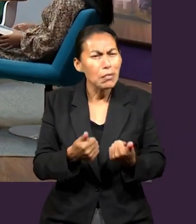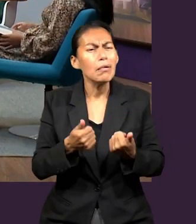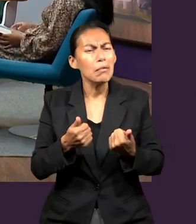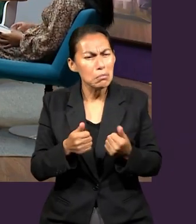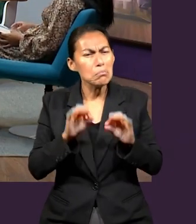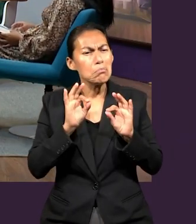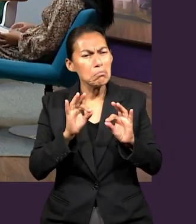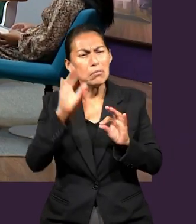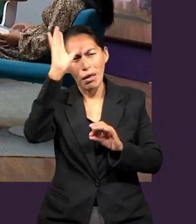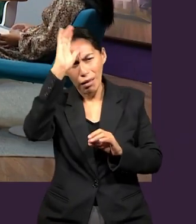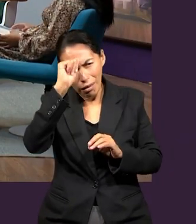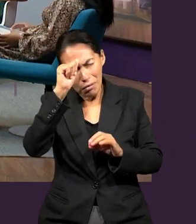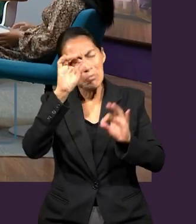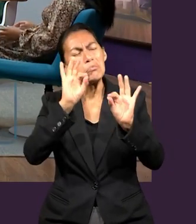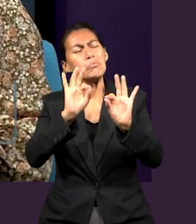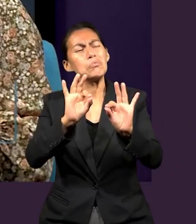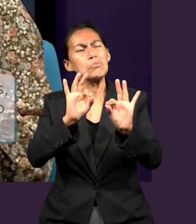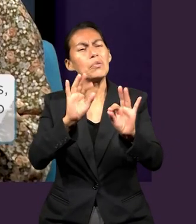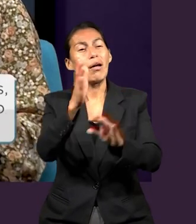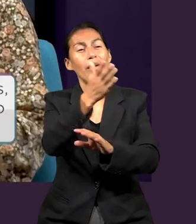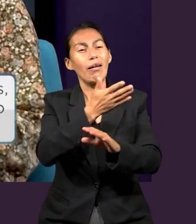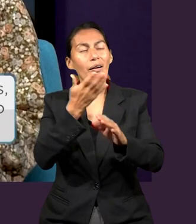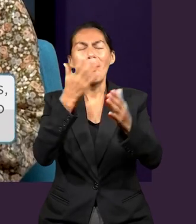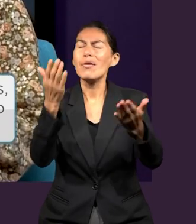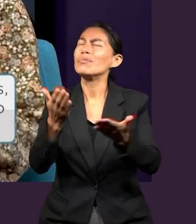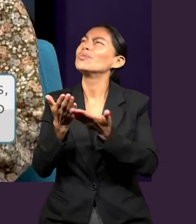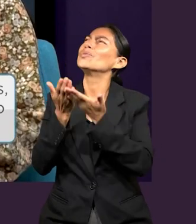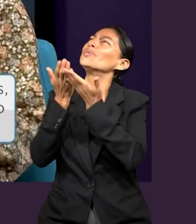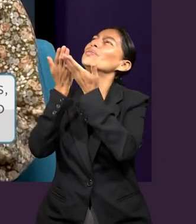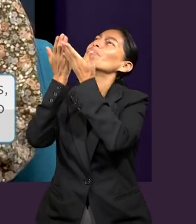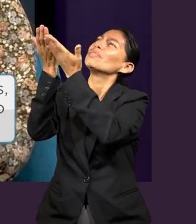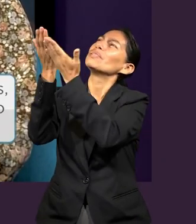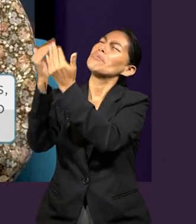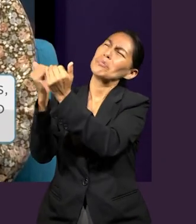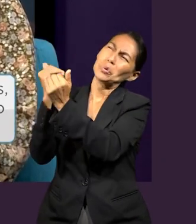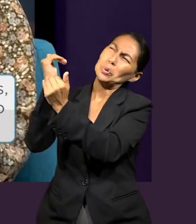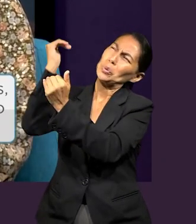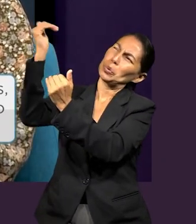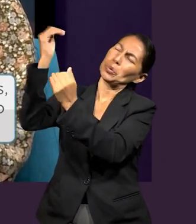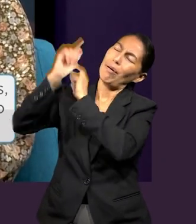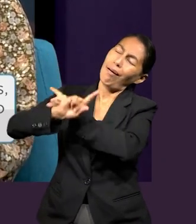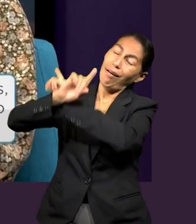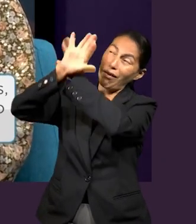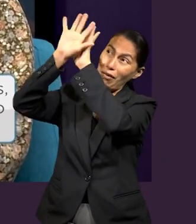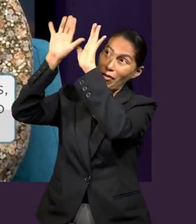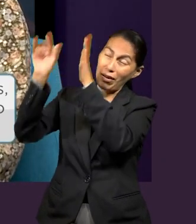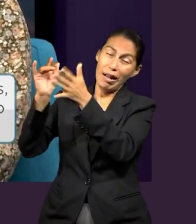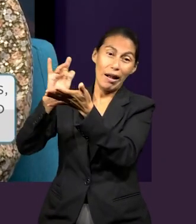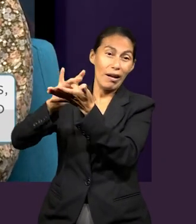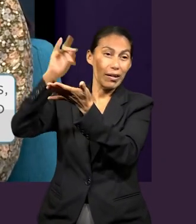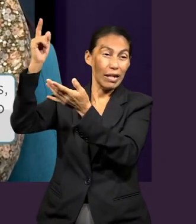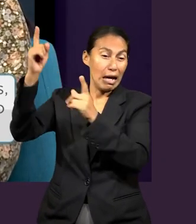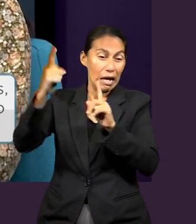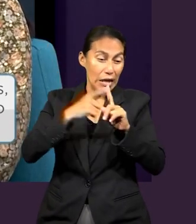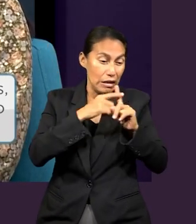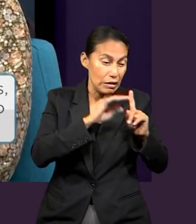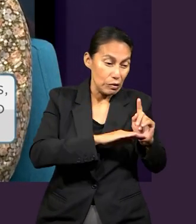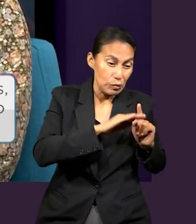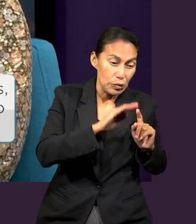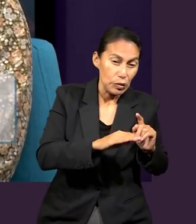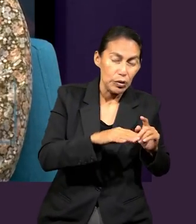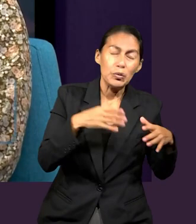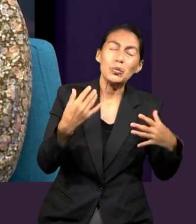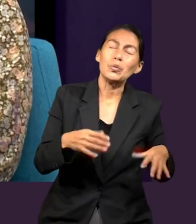escuchar, a aprender a llegar a buenos acuerdos, y todo esto con el fin de glorificar el nombre de Dios Padre a través